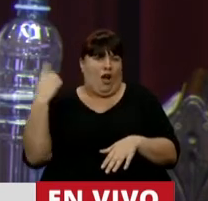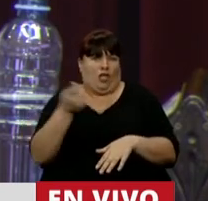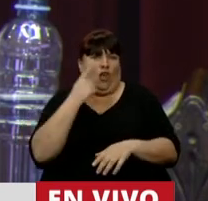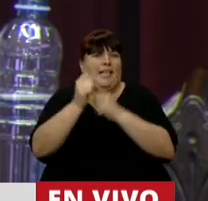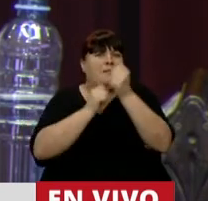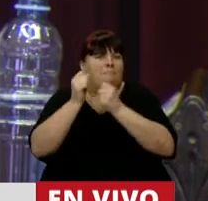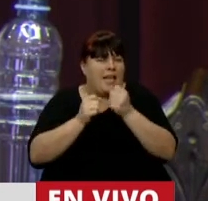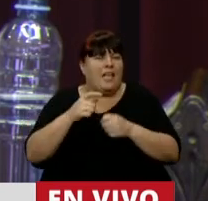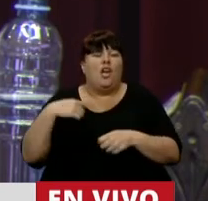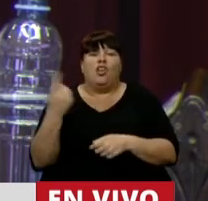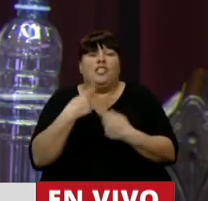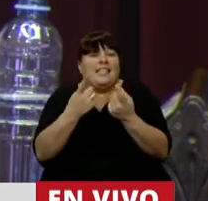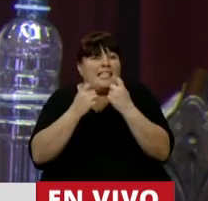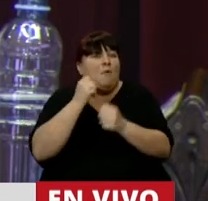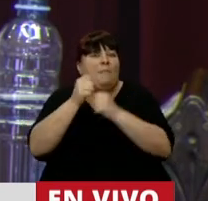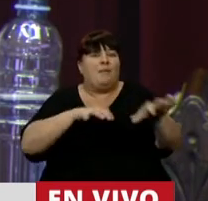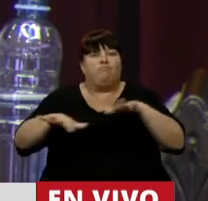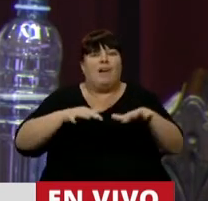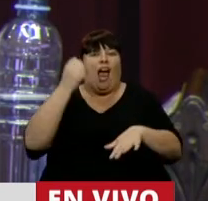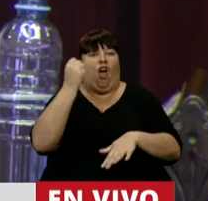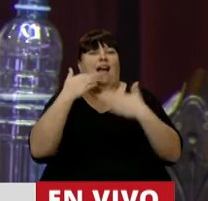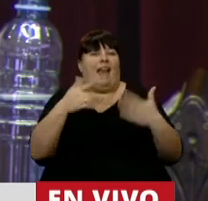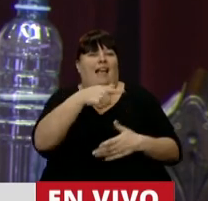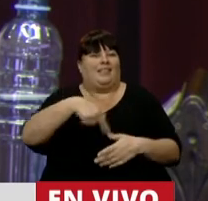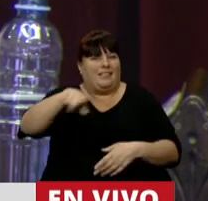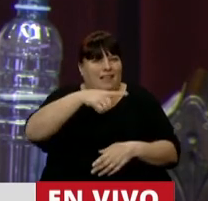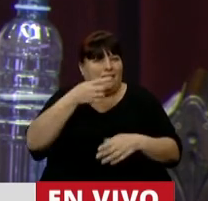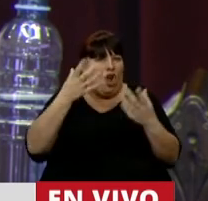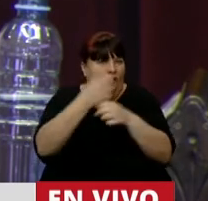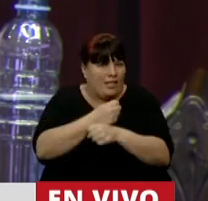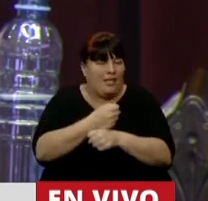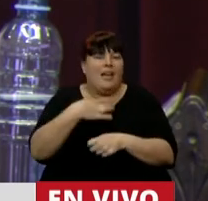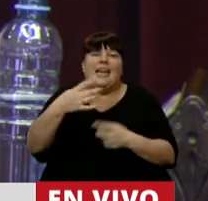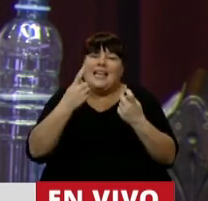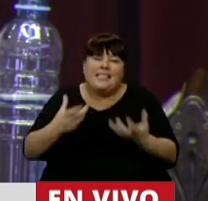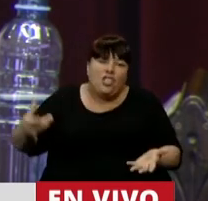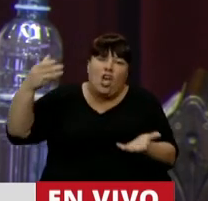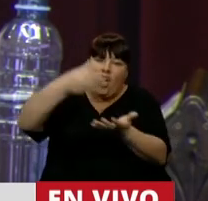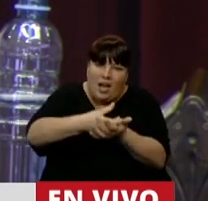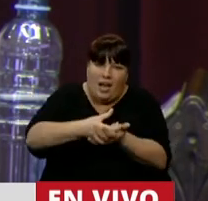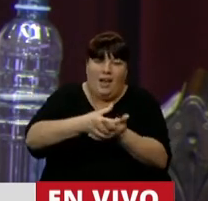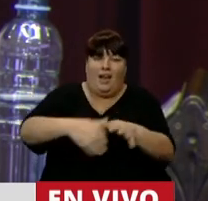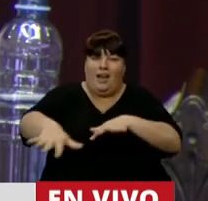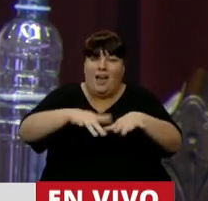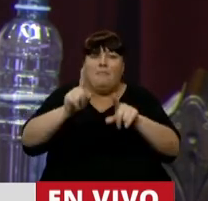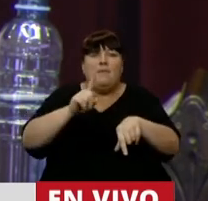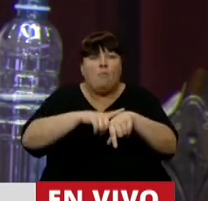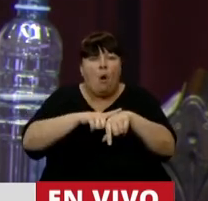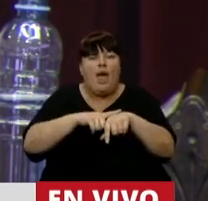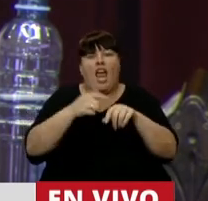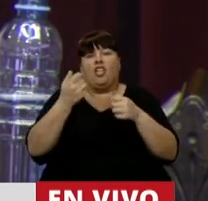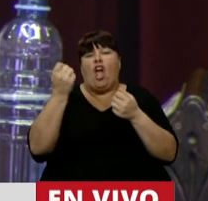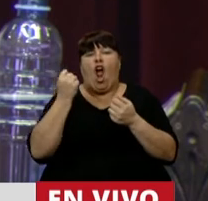empresas que nosotros necesitamos que dinamicen la economía, necesitamos que inviertan en pleno proceso de